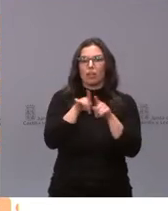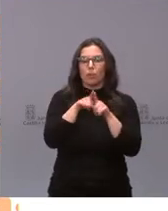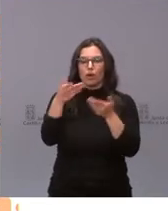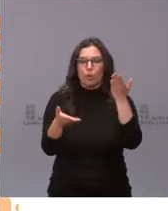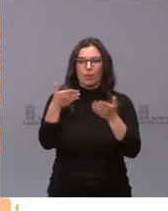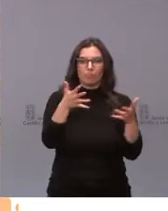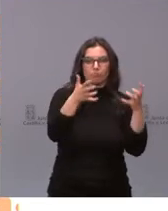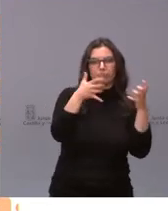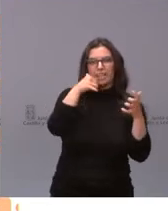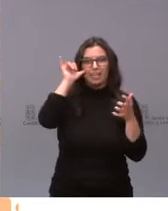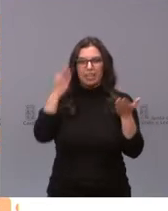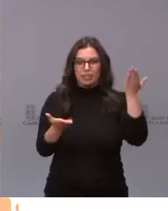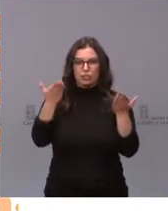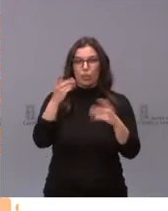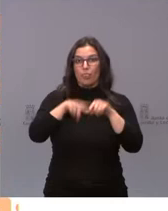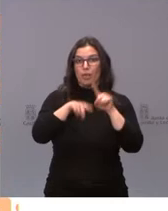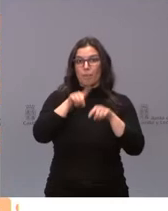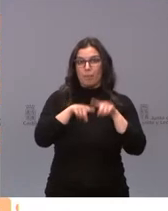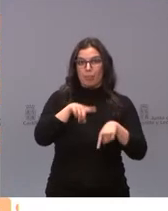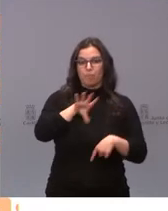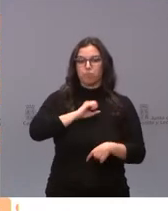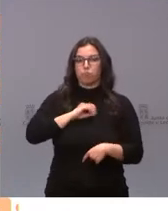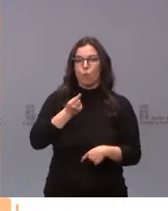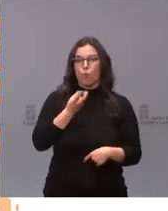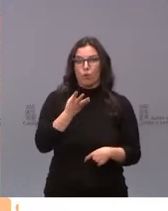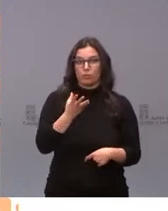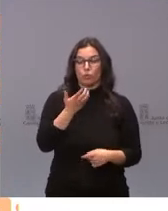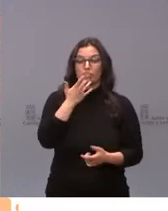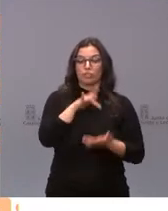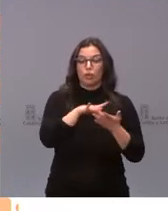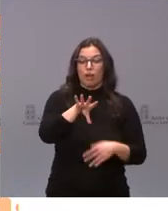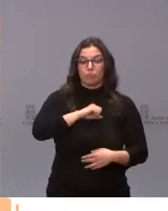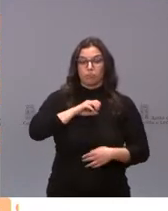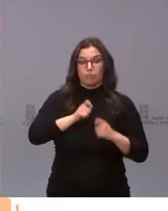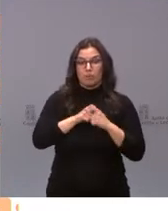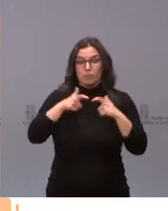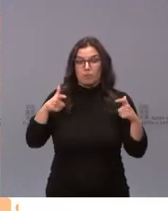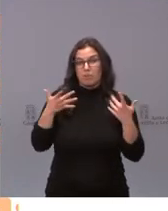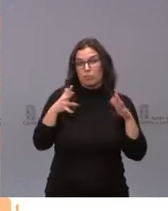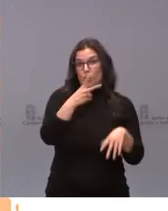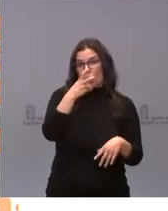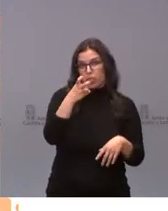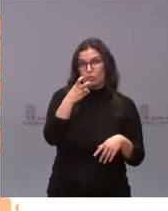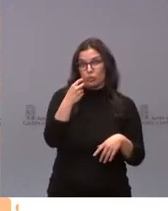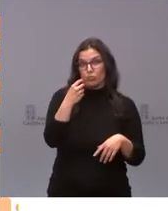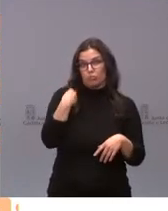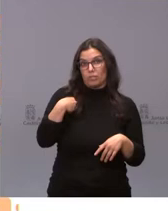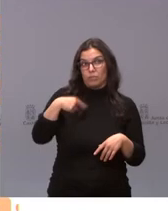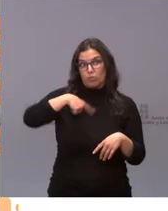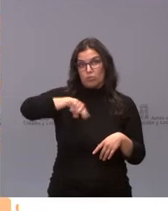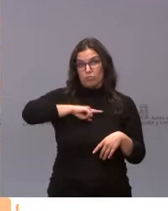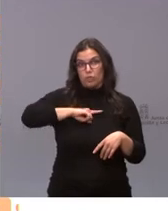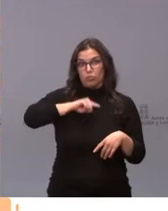riesgos según el número de casos que tengamos. A más casos tengamos, en torno a los 200 casos que es donde nosotros tenemos